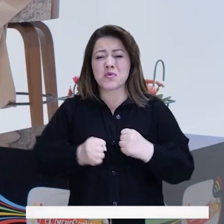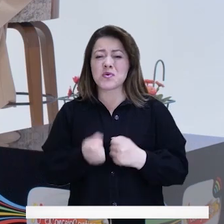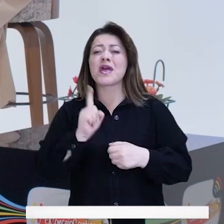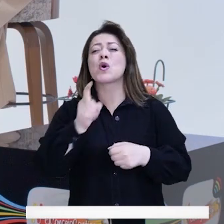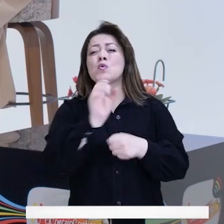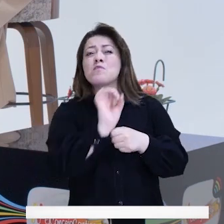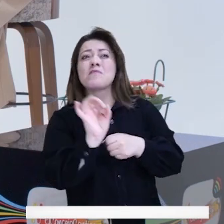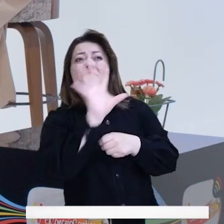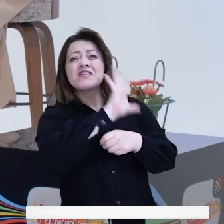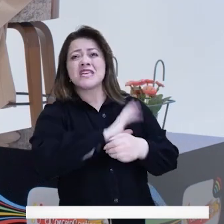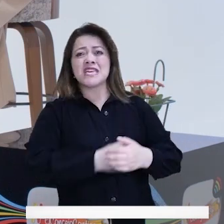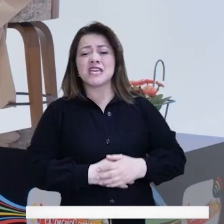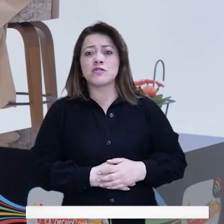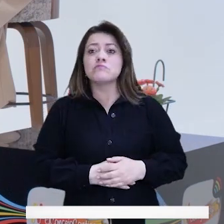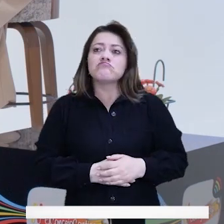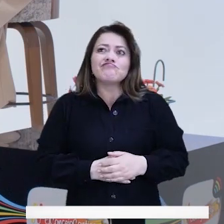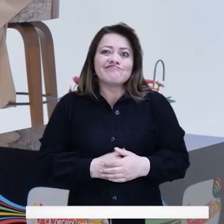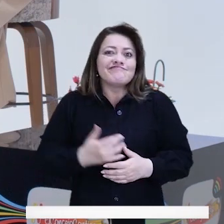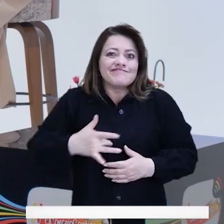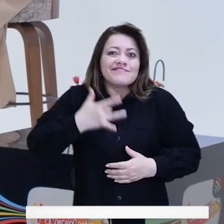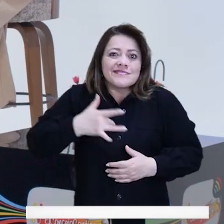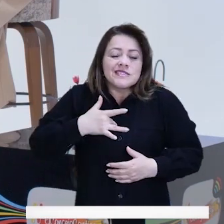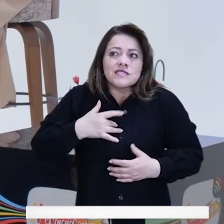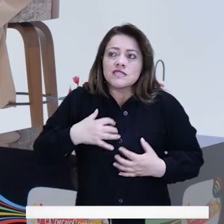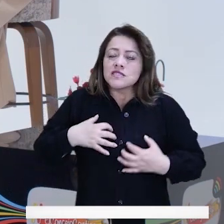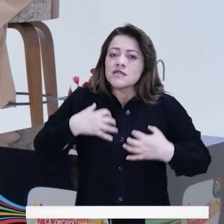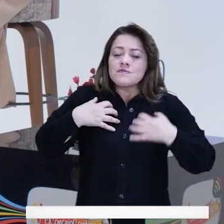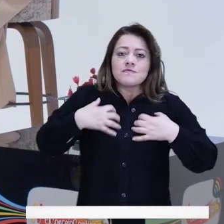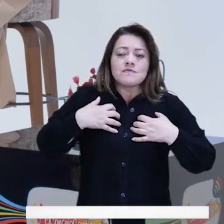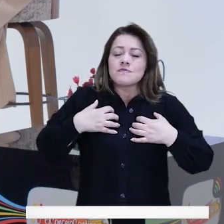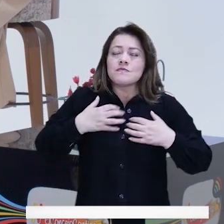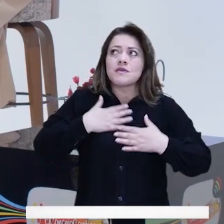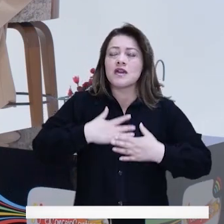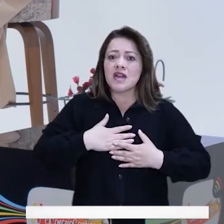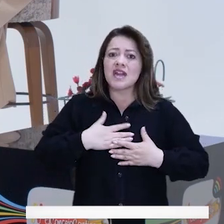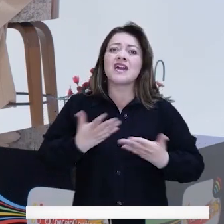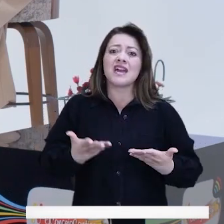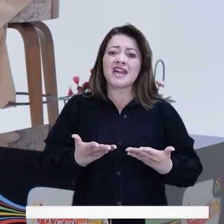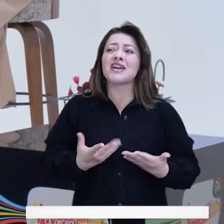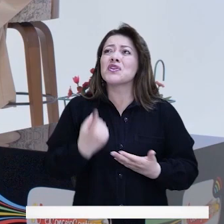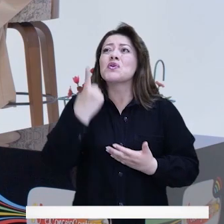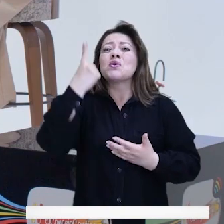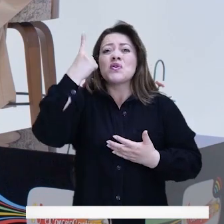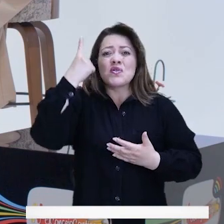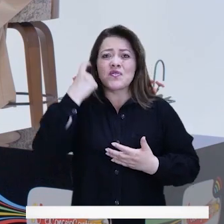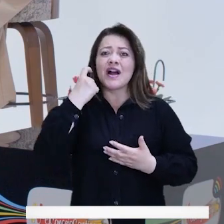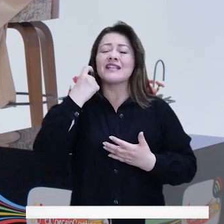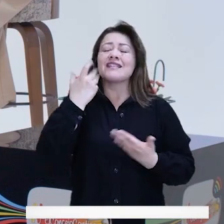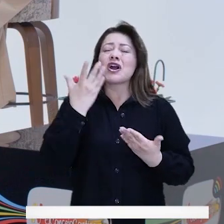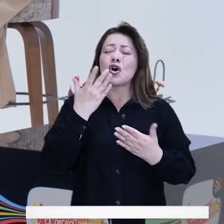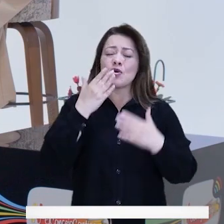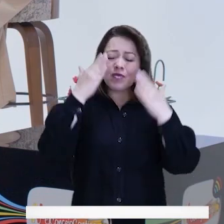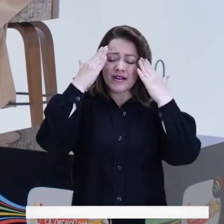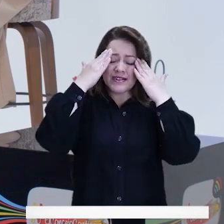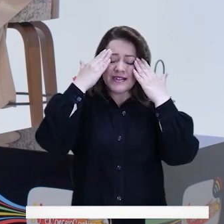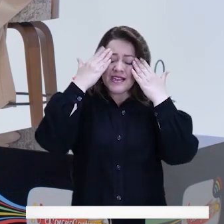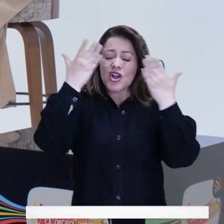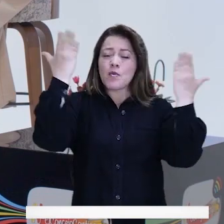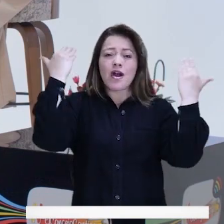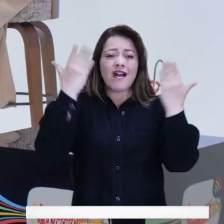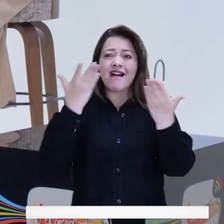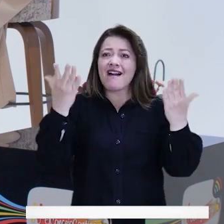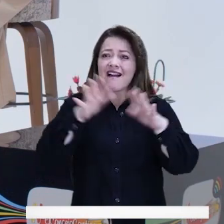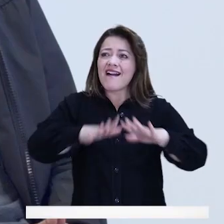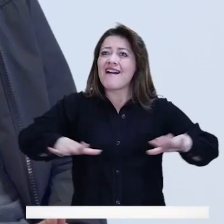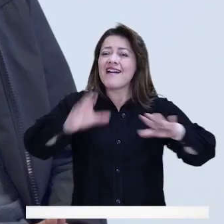a propósito del tema de la pandemia y que no hemos hecho un acto como de duelo por todas esas víctimas que tuvimos en el país